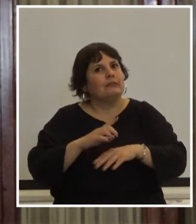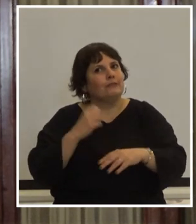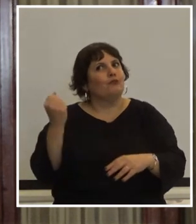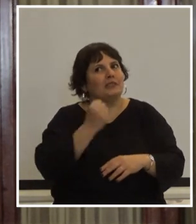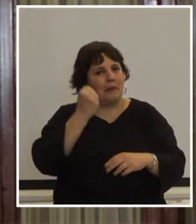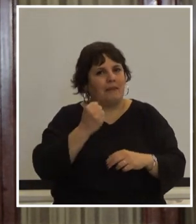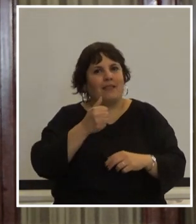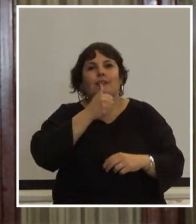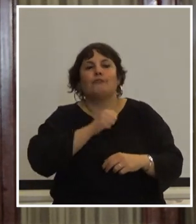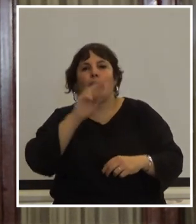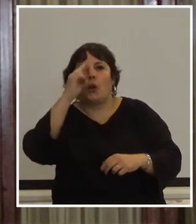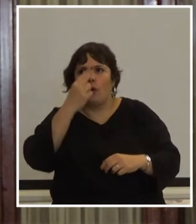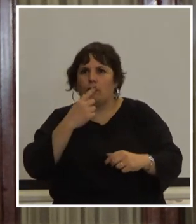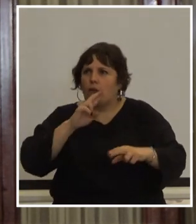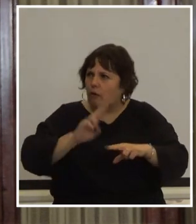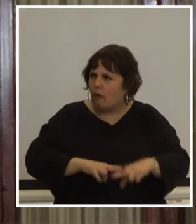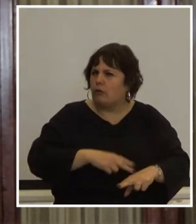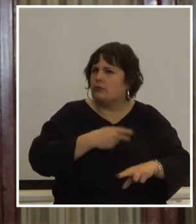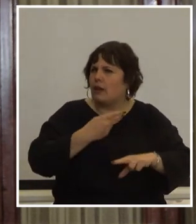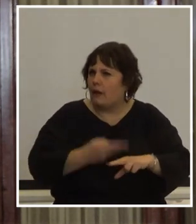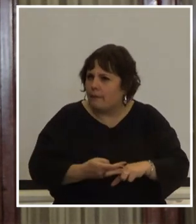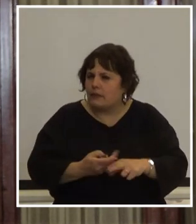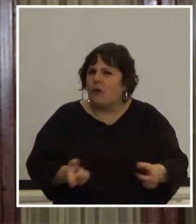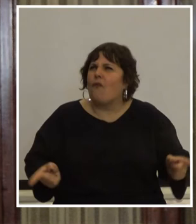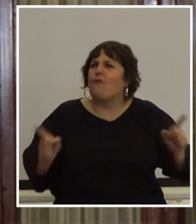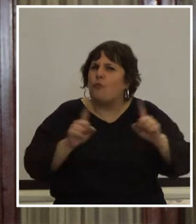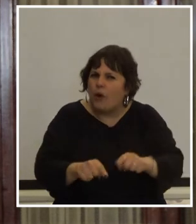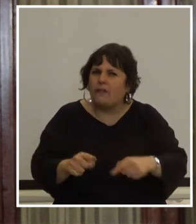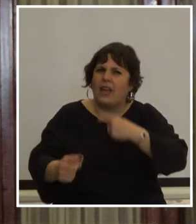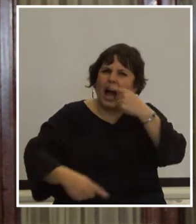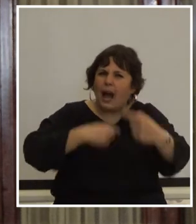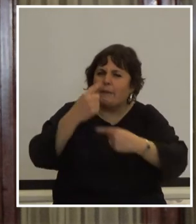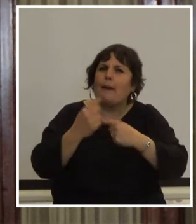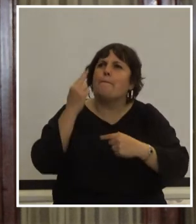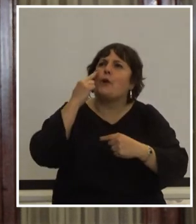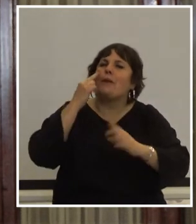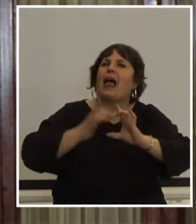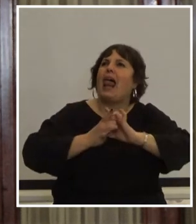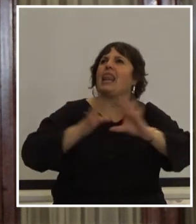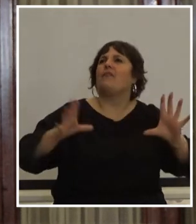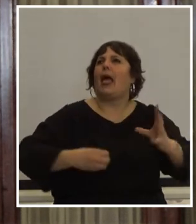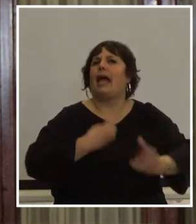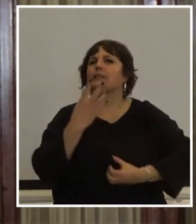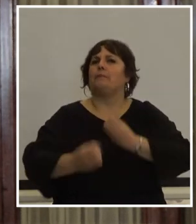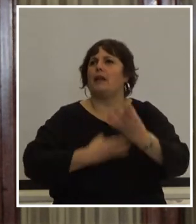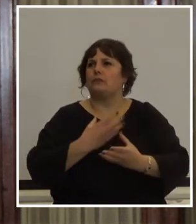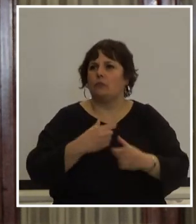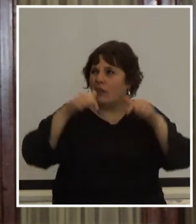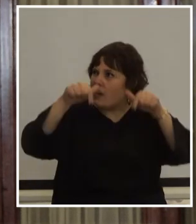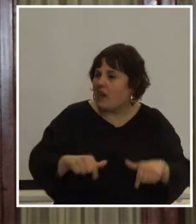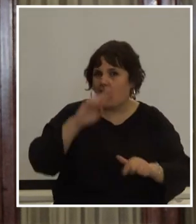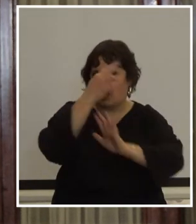Uruguay que es que otra vez tenemos que volver a hablar de problemas con la libertad de expresión en este Uruguay